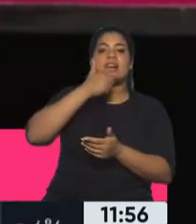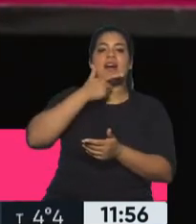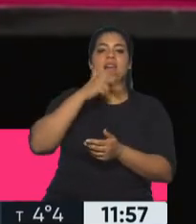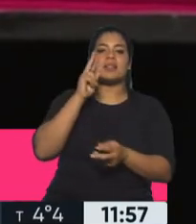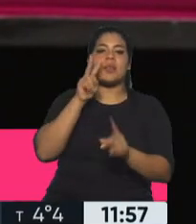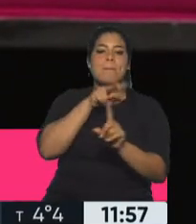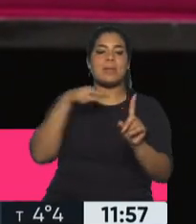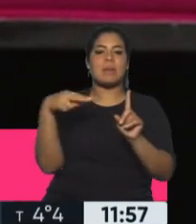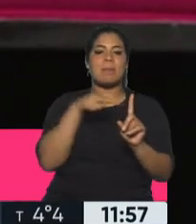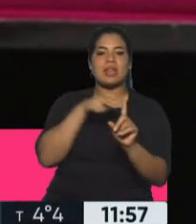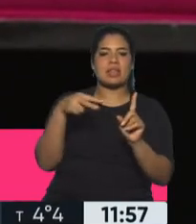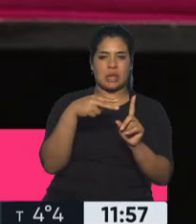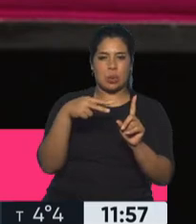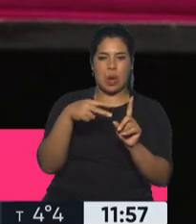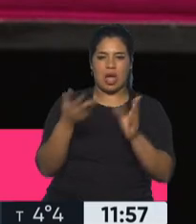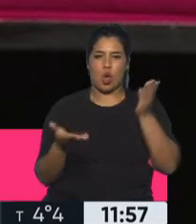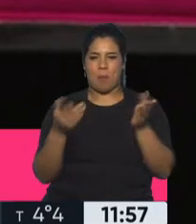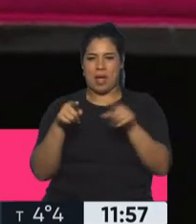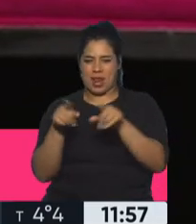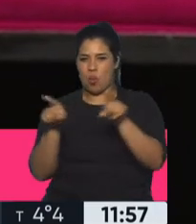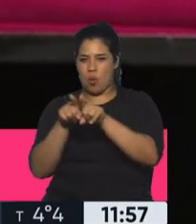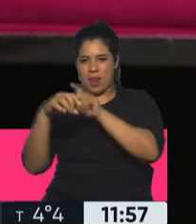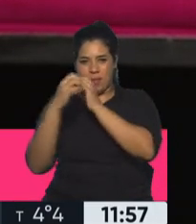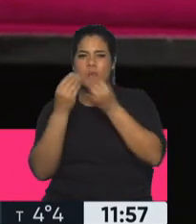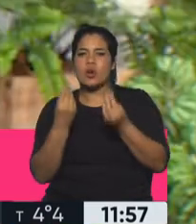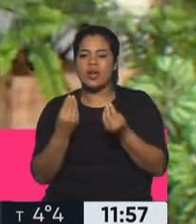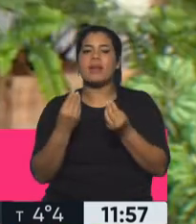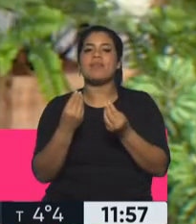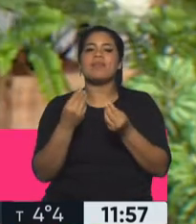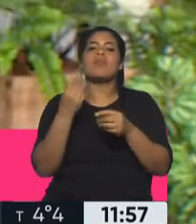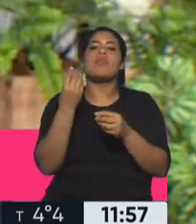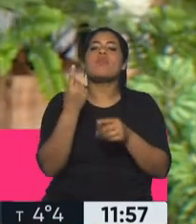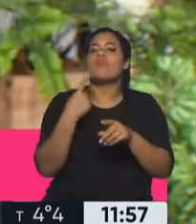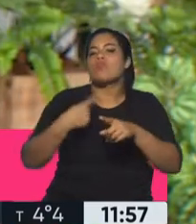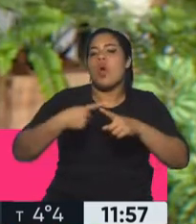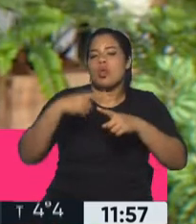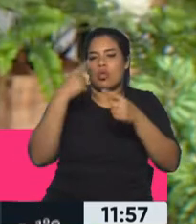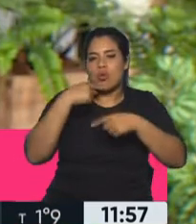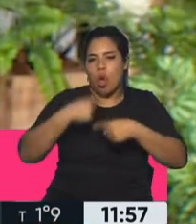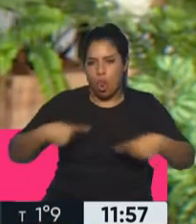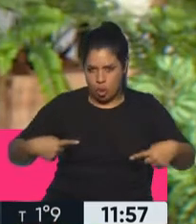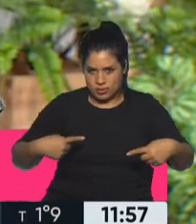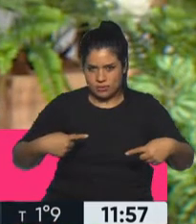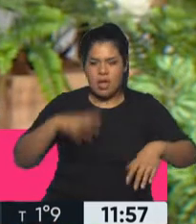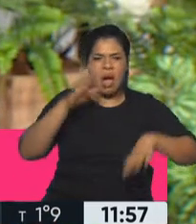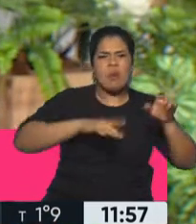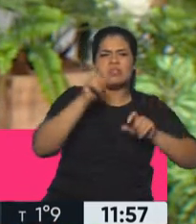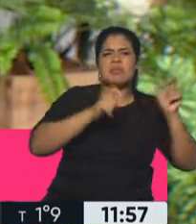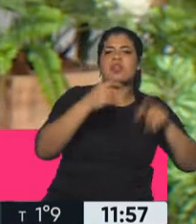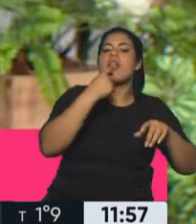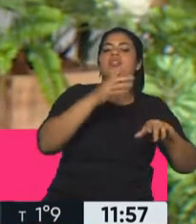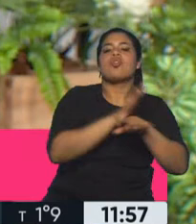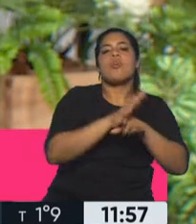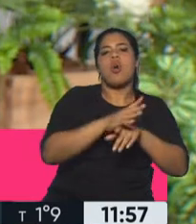pensando que las imágenes de un caleidoscopio, la riqueza que tiene, está dada por los colores que aporta cada cuentita. Alrededor del Chagas hay un discurso horrible, gris,